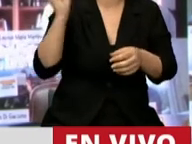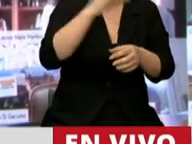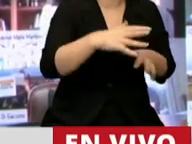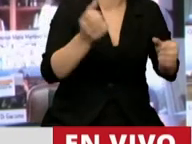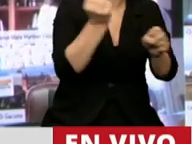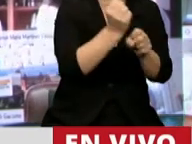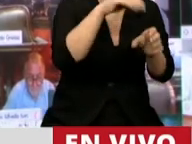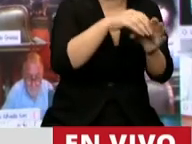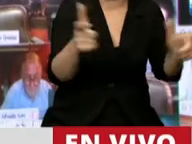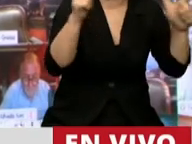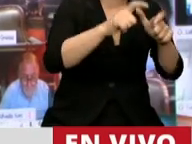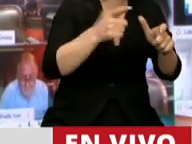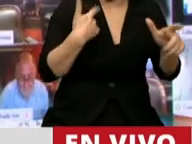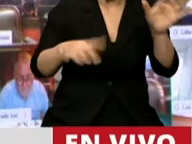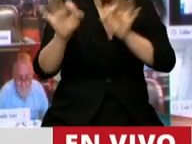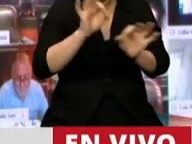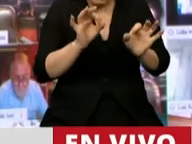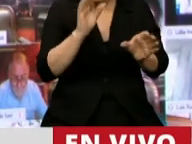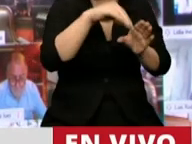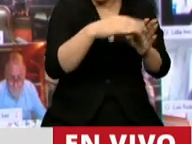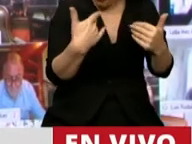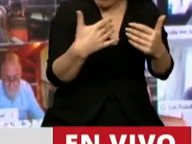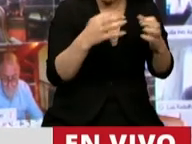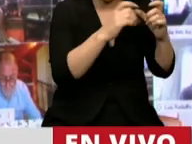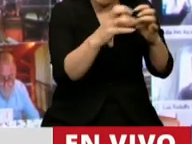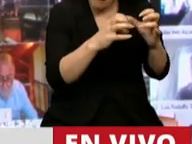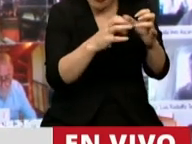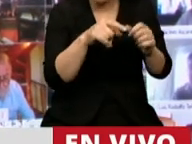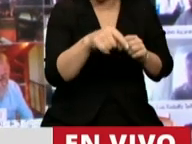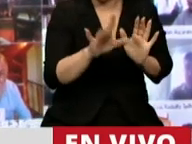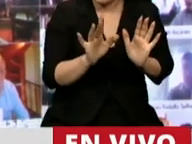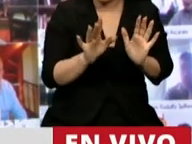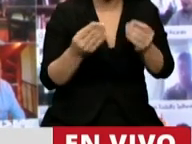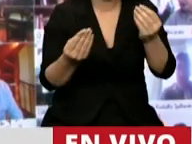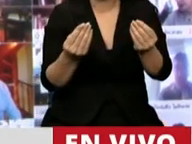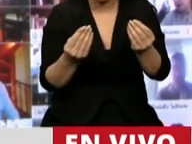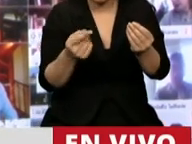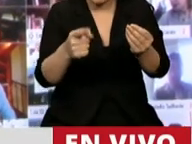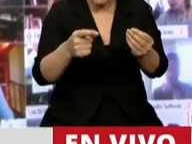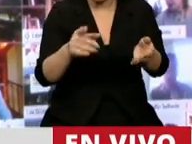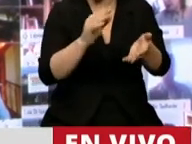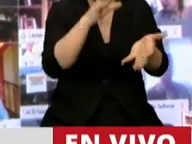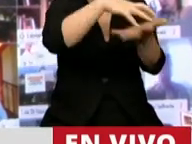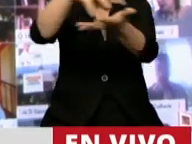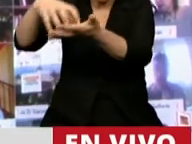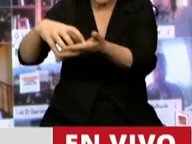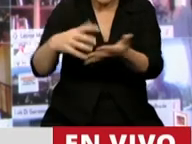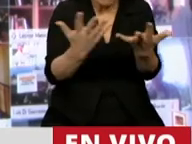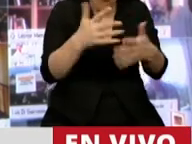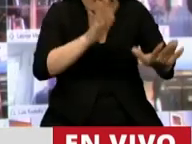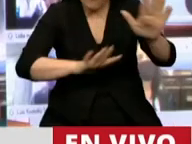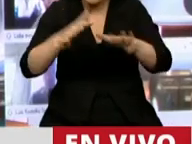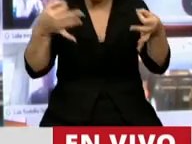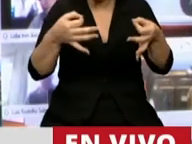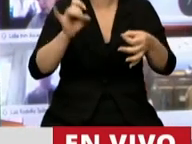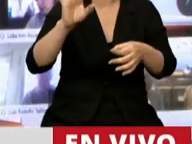comisión ese proyecto que podemos discutir. Eso es tratar de hacer funcionar mejor las instituciones. No sentarse ahí